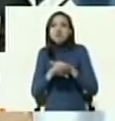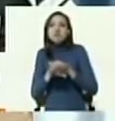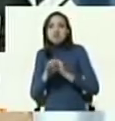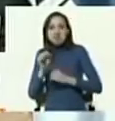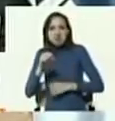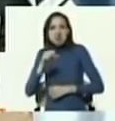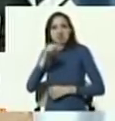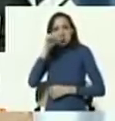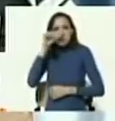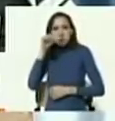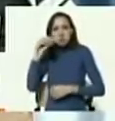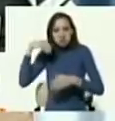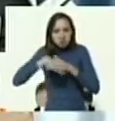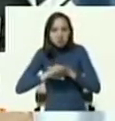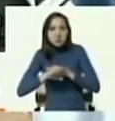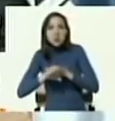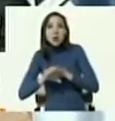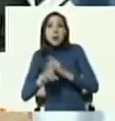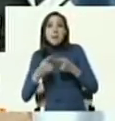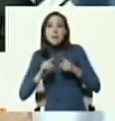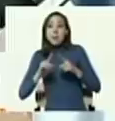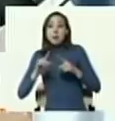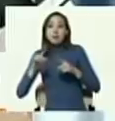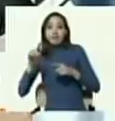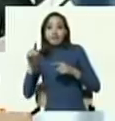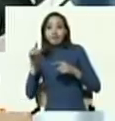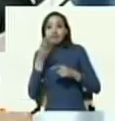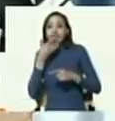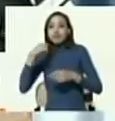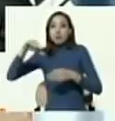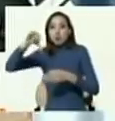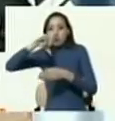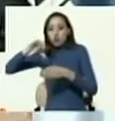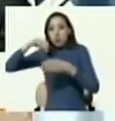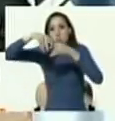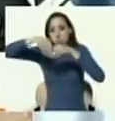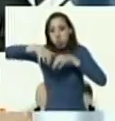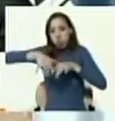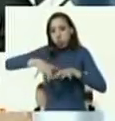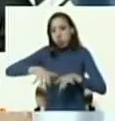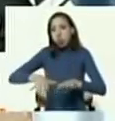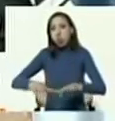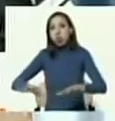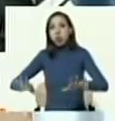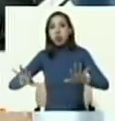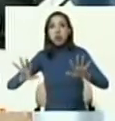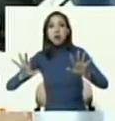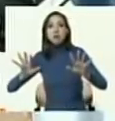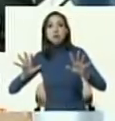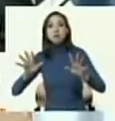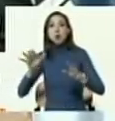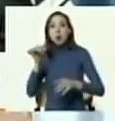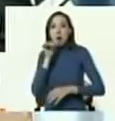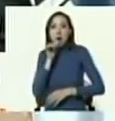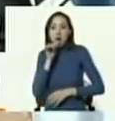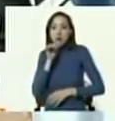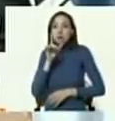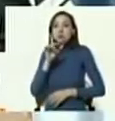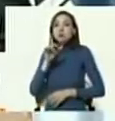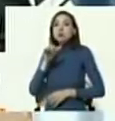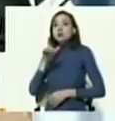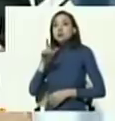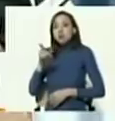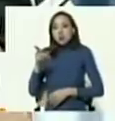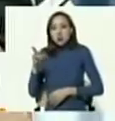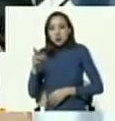que al disolverse esta cocaína y convertirse en estado líquido es mucho más difícil ser